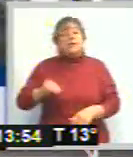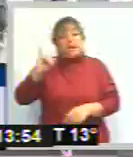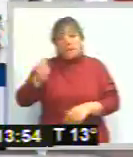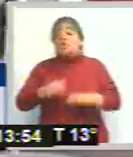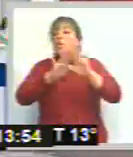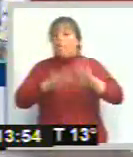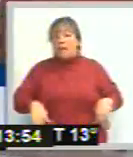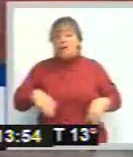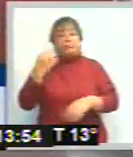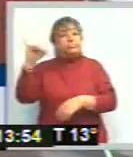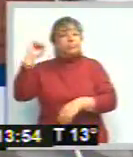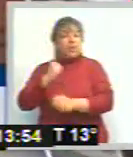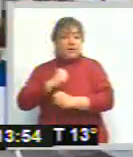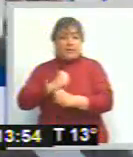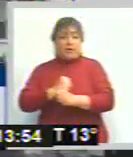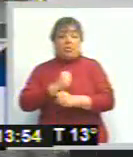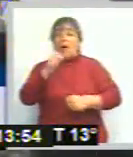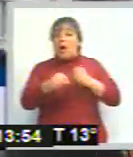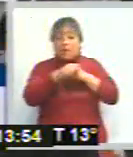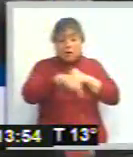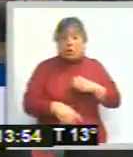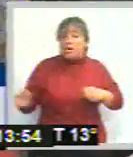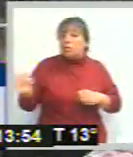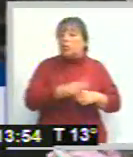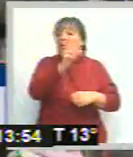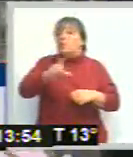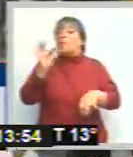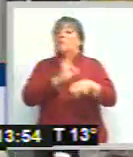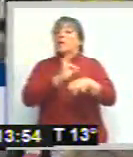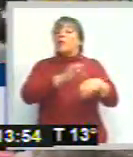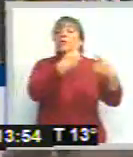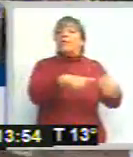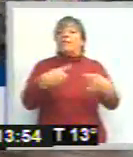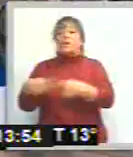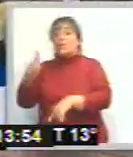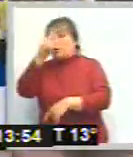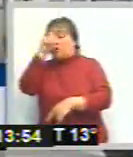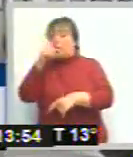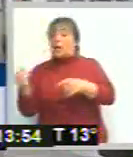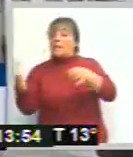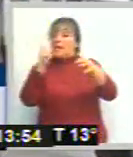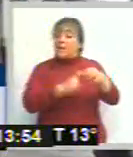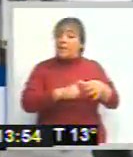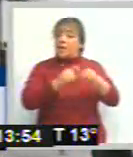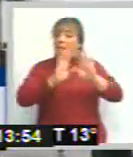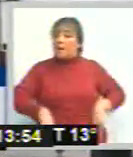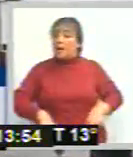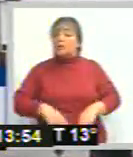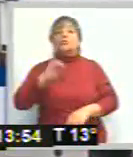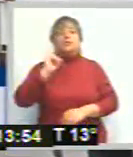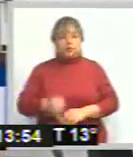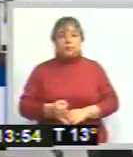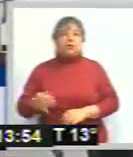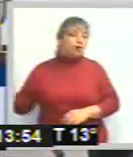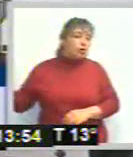un paro sin asistencia. ¿Hasta el momento todo el personal médico de los distintos hospitales se van a adherir a esta medida? Sí, todo lo que